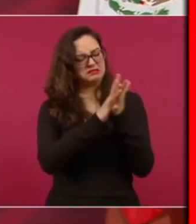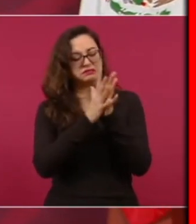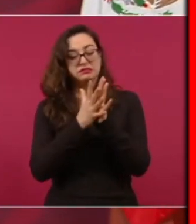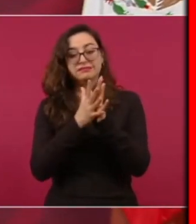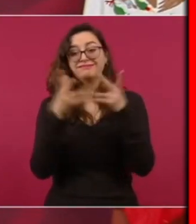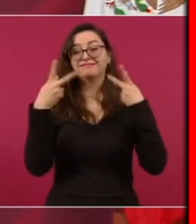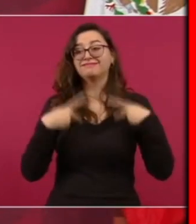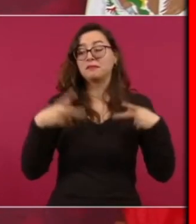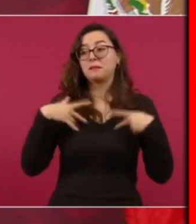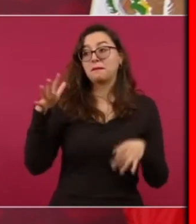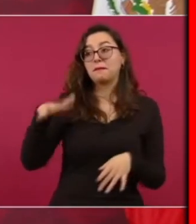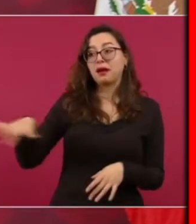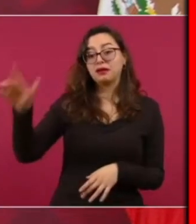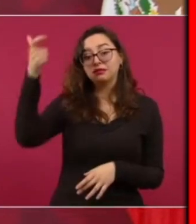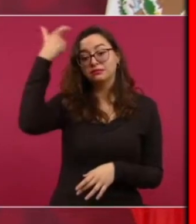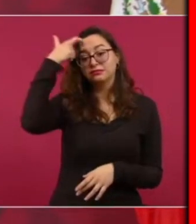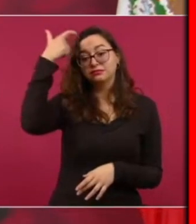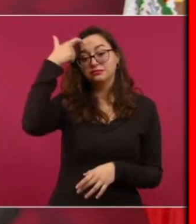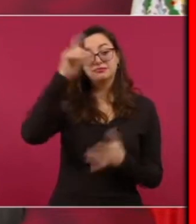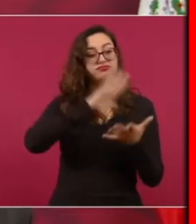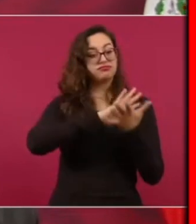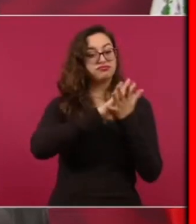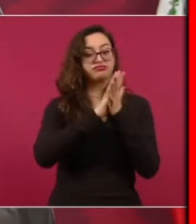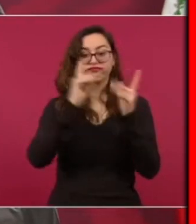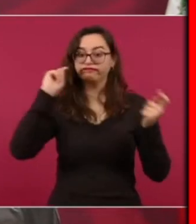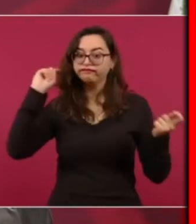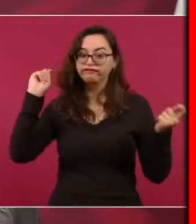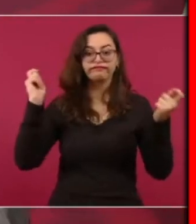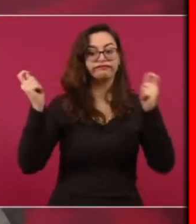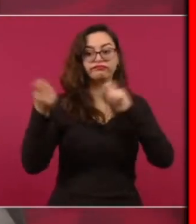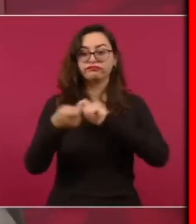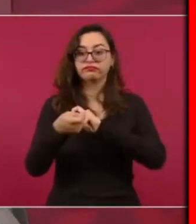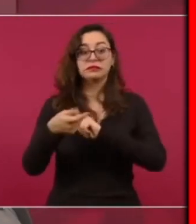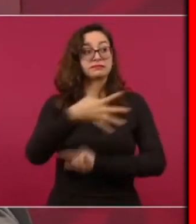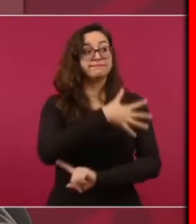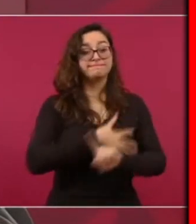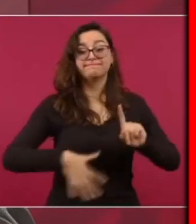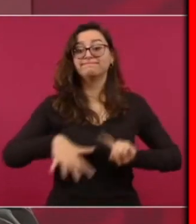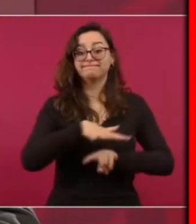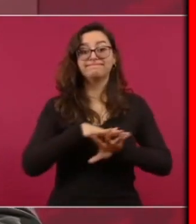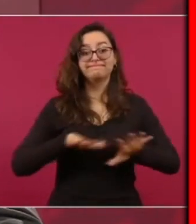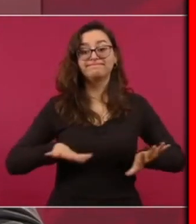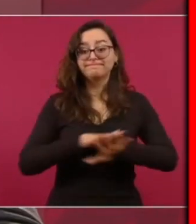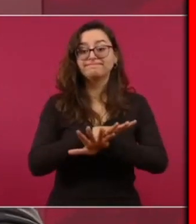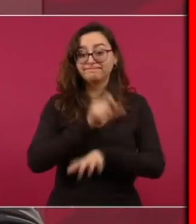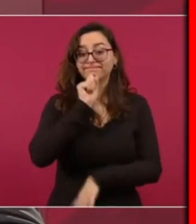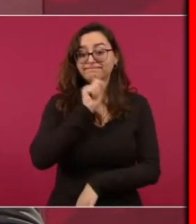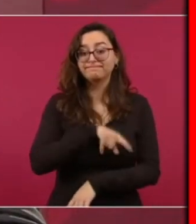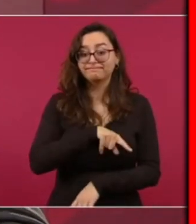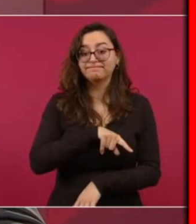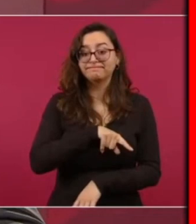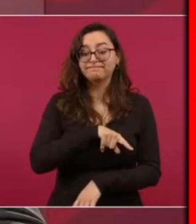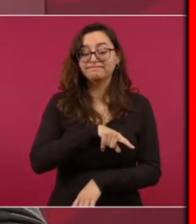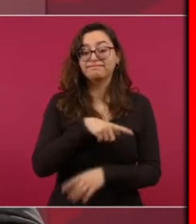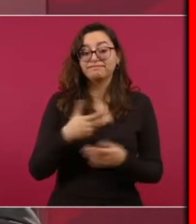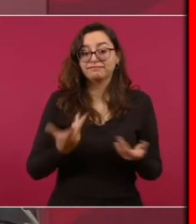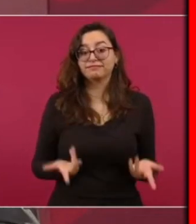Porque cuando cambia la mentalidad, cambia todo Pero hay veces, repito, que